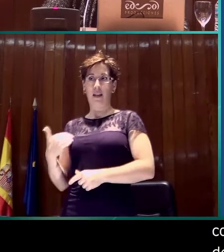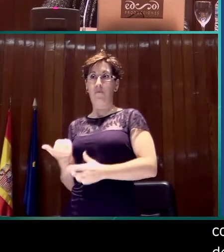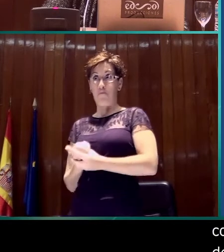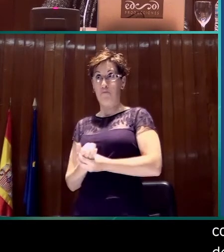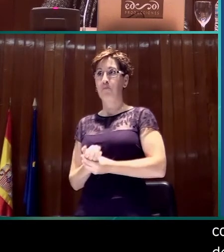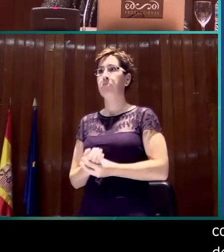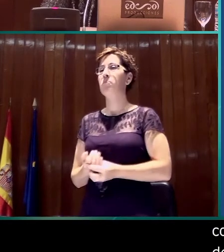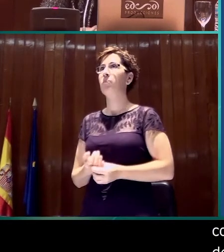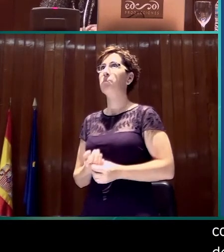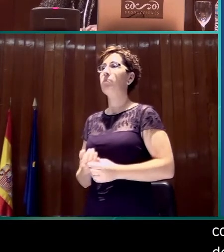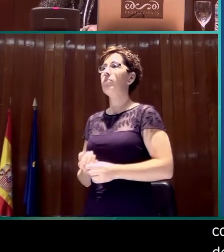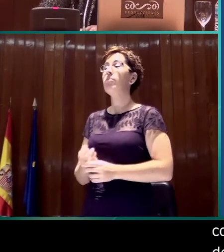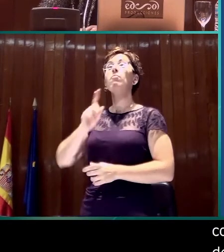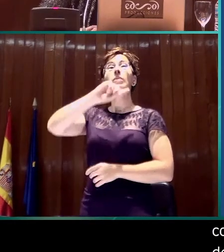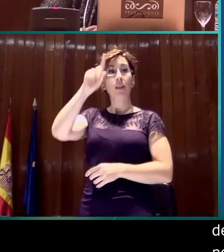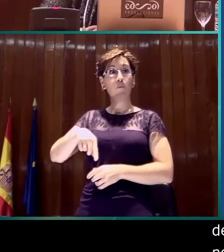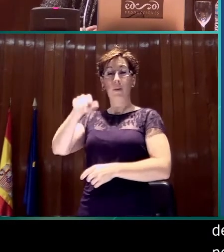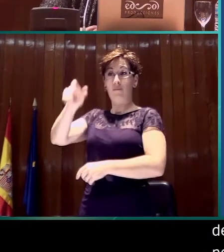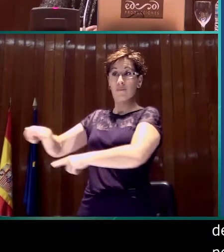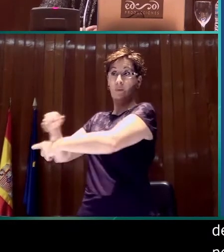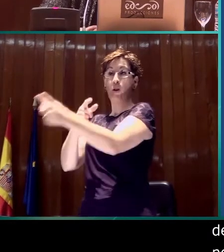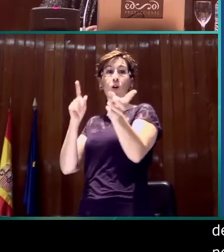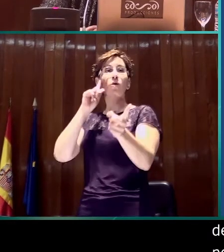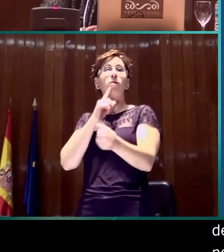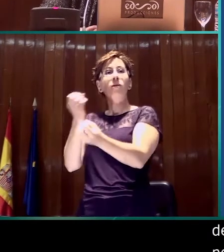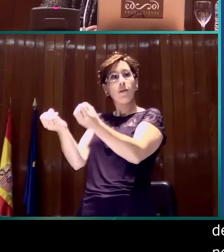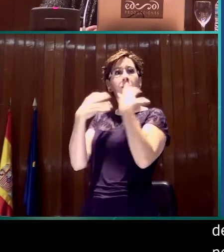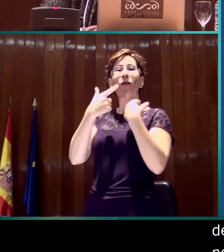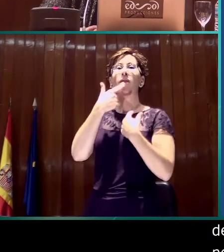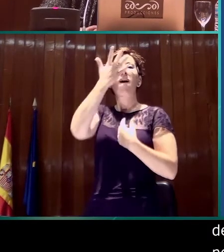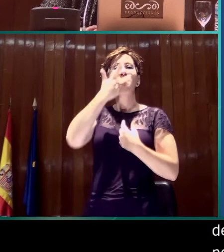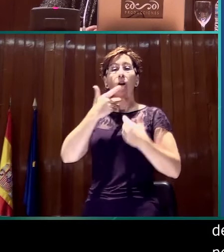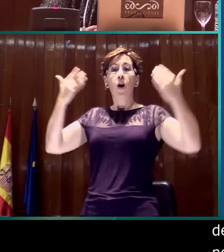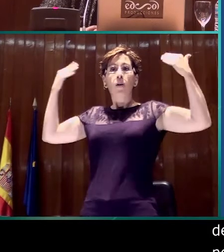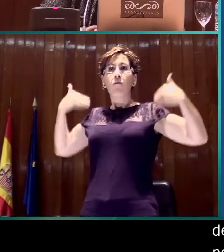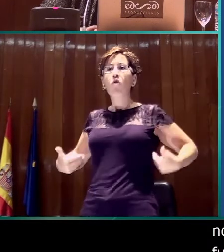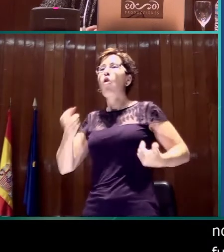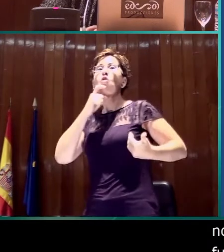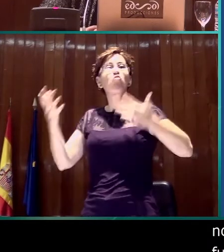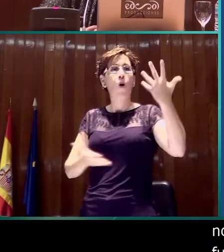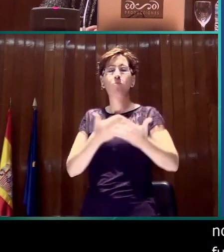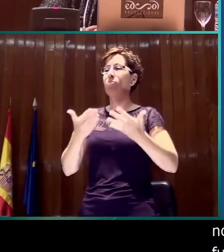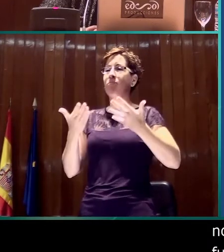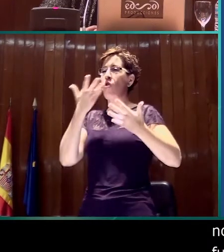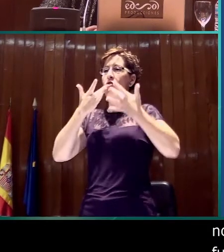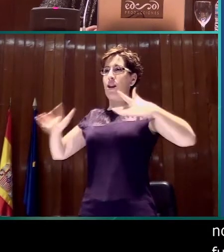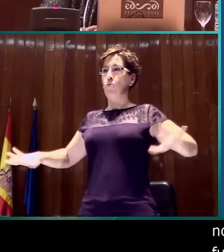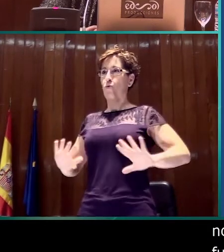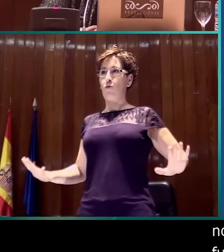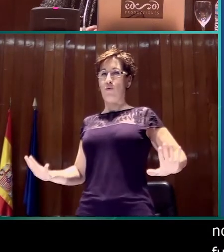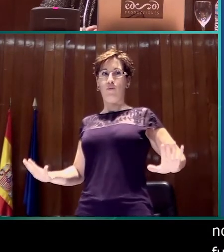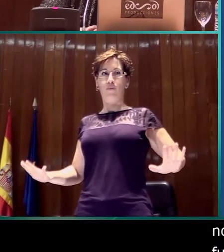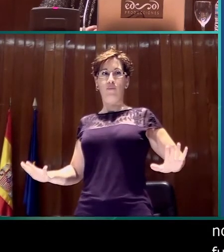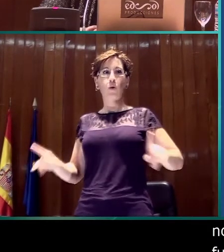También las personas solas nos transmitieron su preferencia por el empleo de un fondo de color neutro para la incorporación de la persona que signa